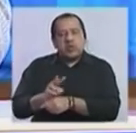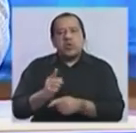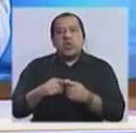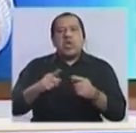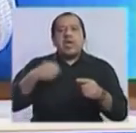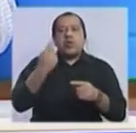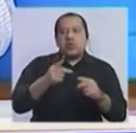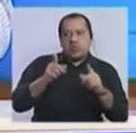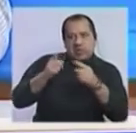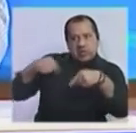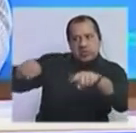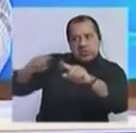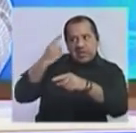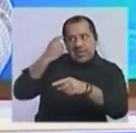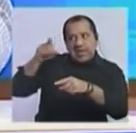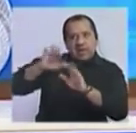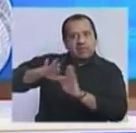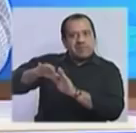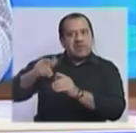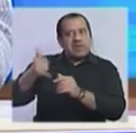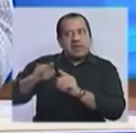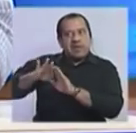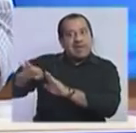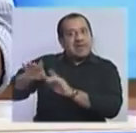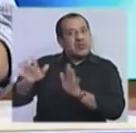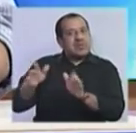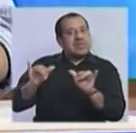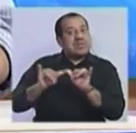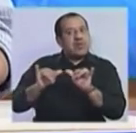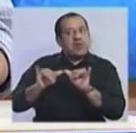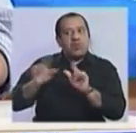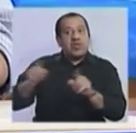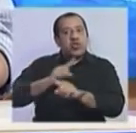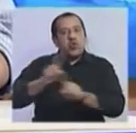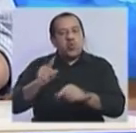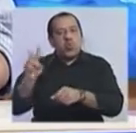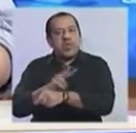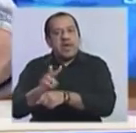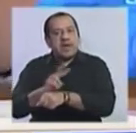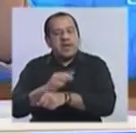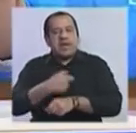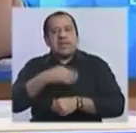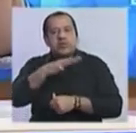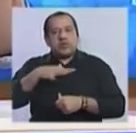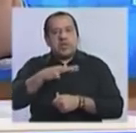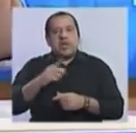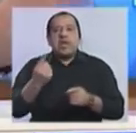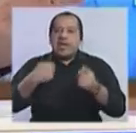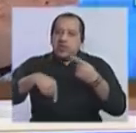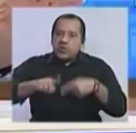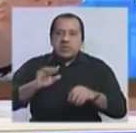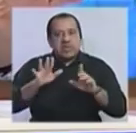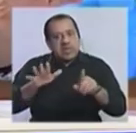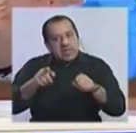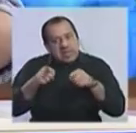neoliberalismo y de autoritarismo es sinónimo de desprotección de la sociedad. Entonces, es ir a